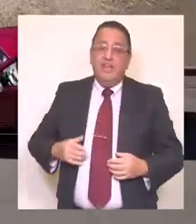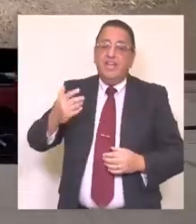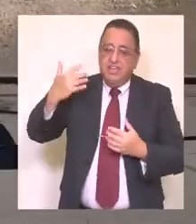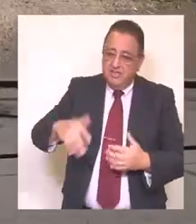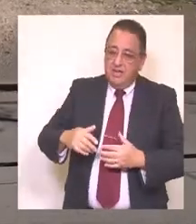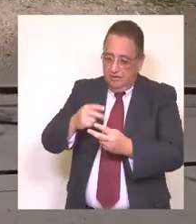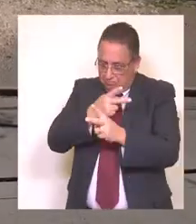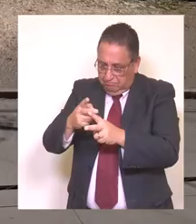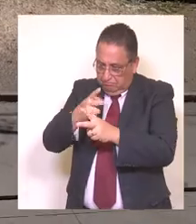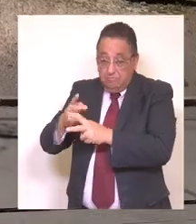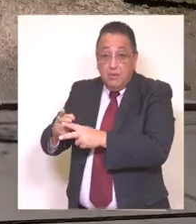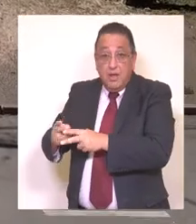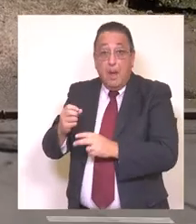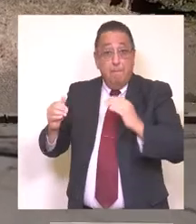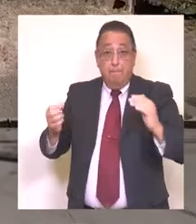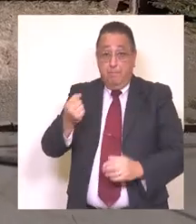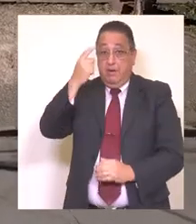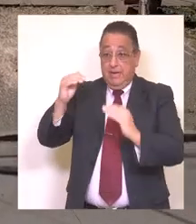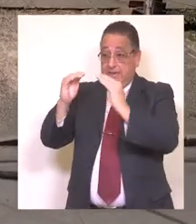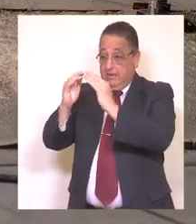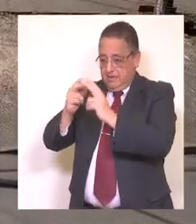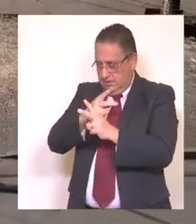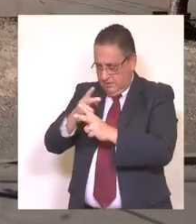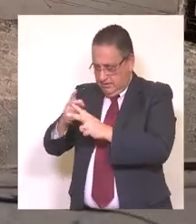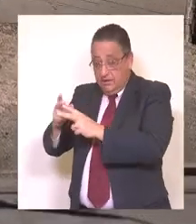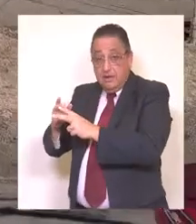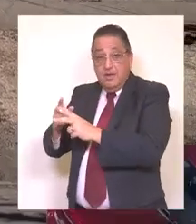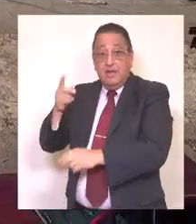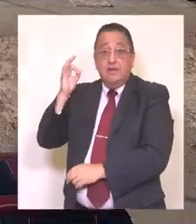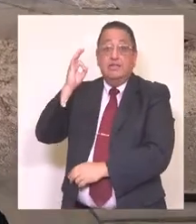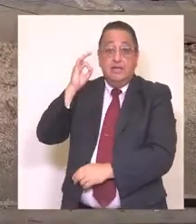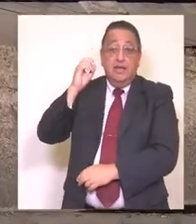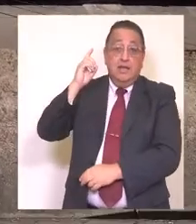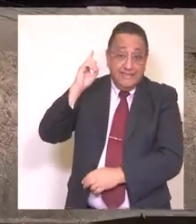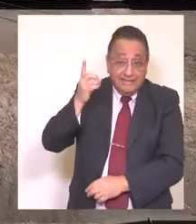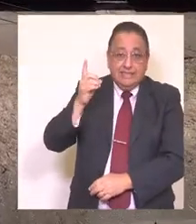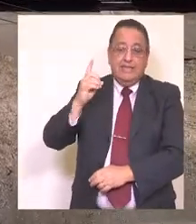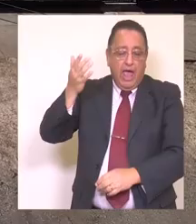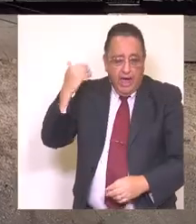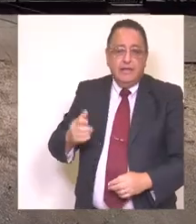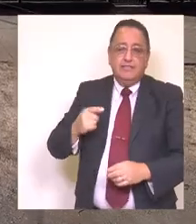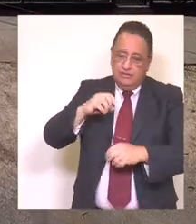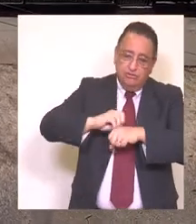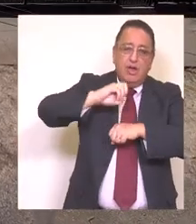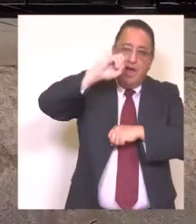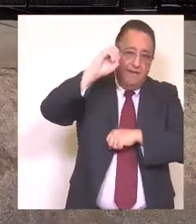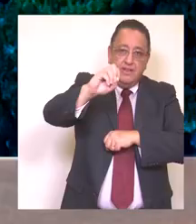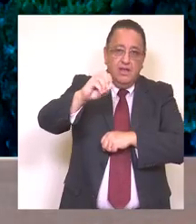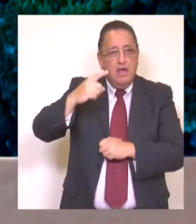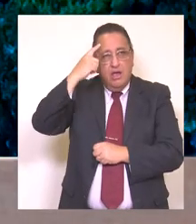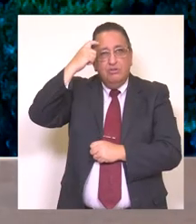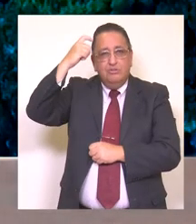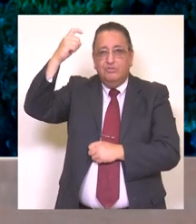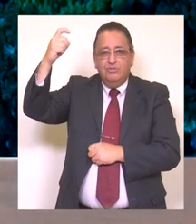logrado construir la primera sede de discapacidad para Mulchen de la cual hace un momento les hablaba.